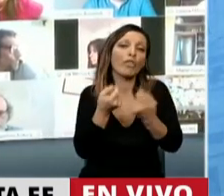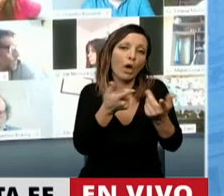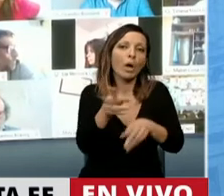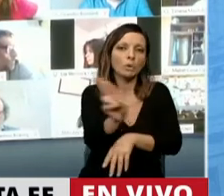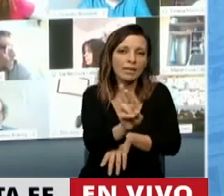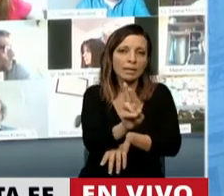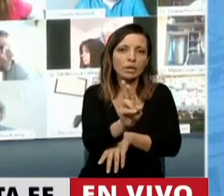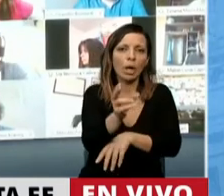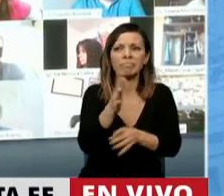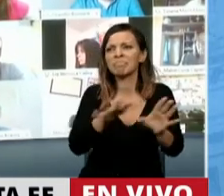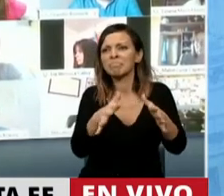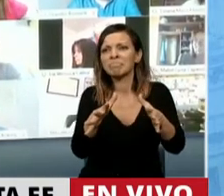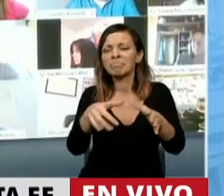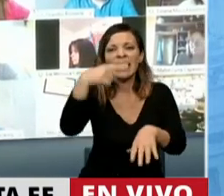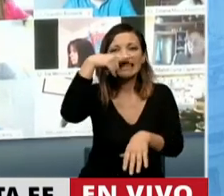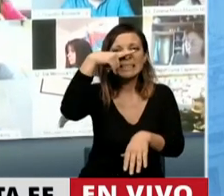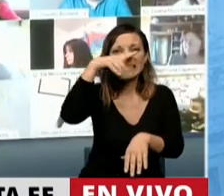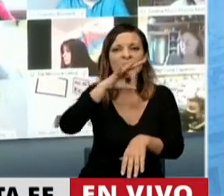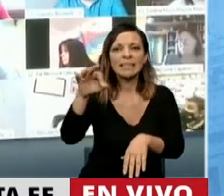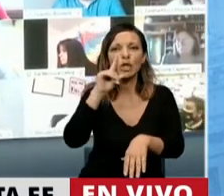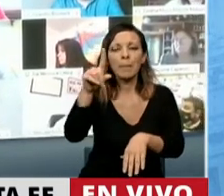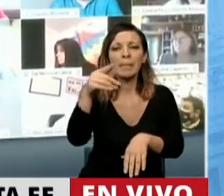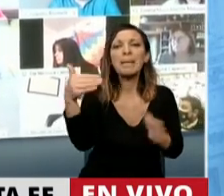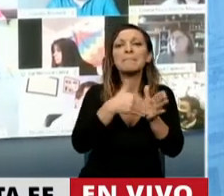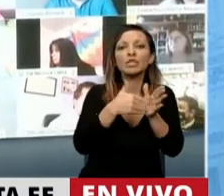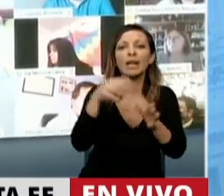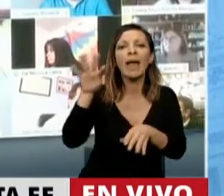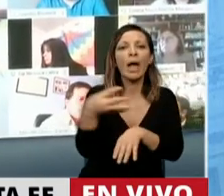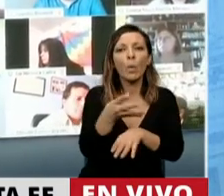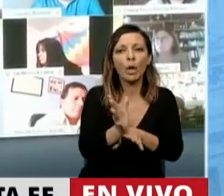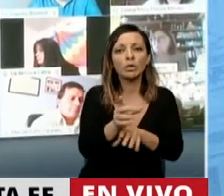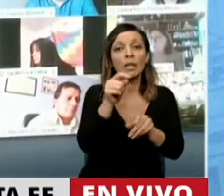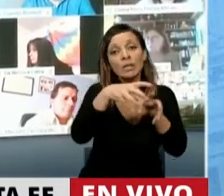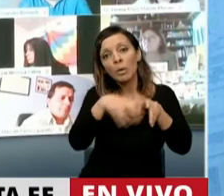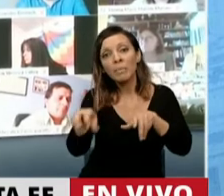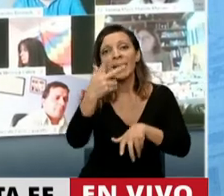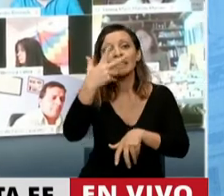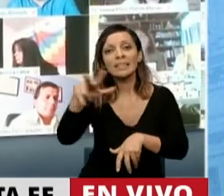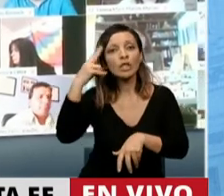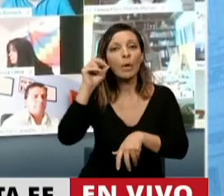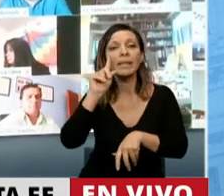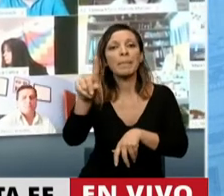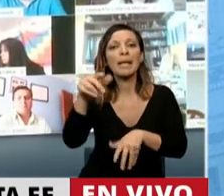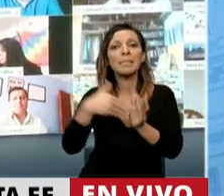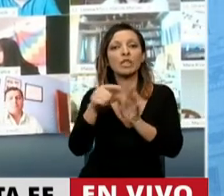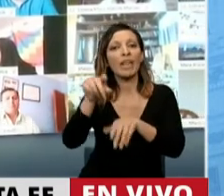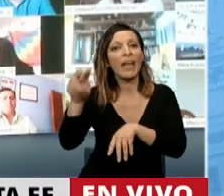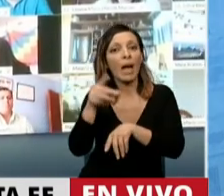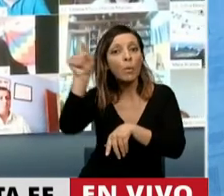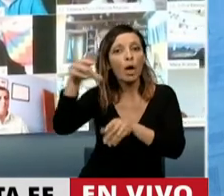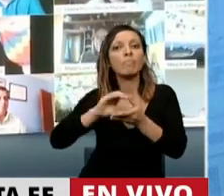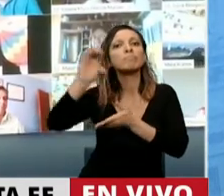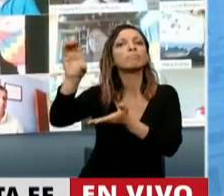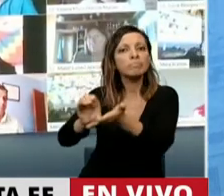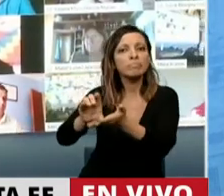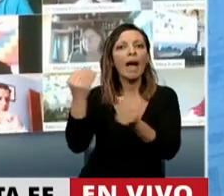de más de 700.000 millones de euros, de los cuales 390.000 millones de euros va